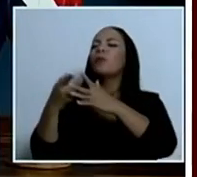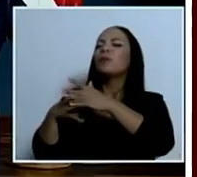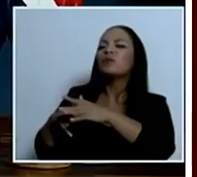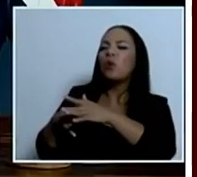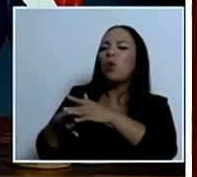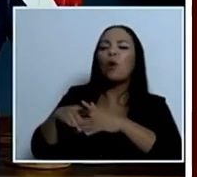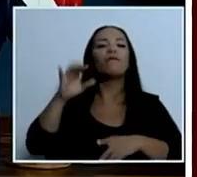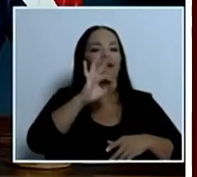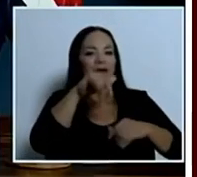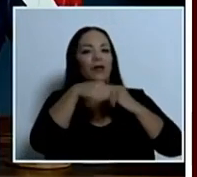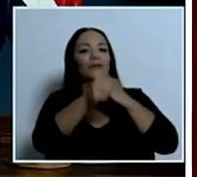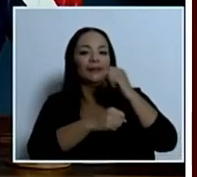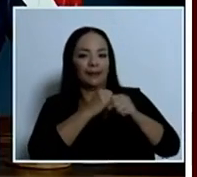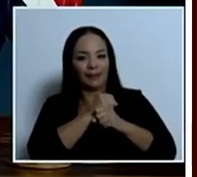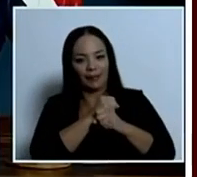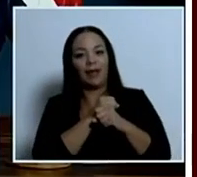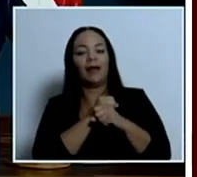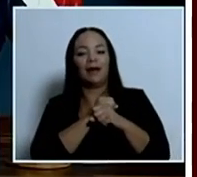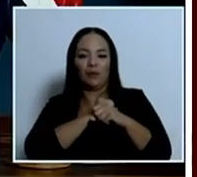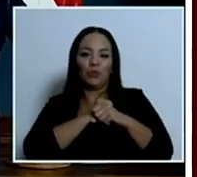de este año. En febrero de este año.